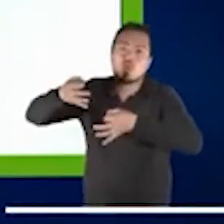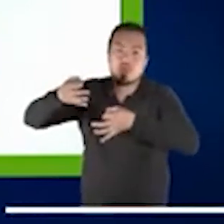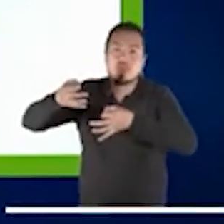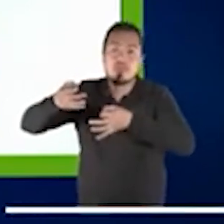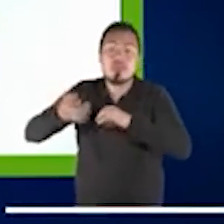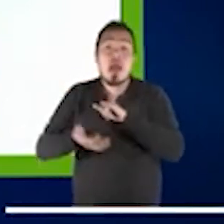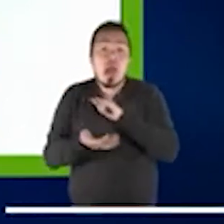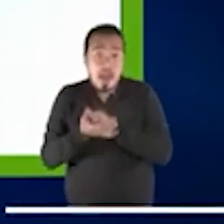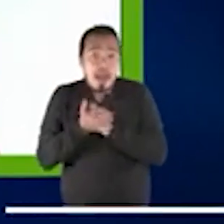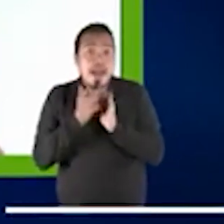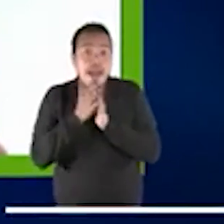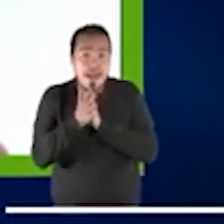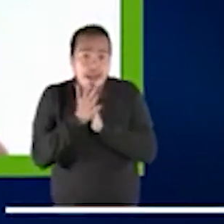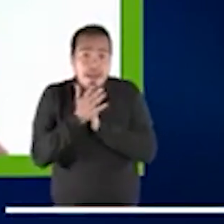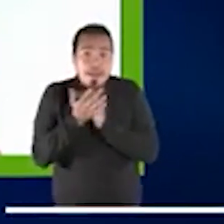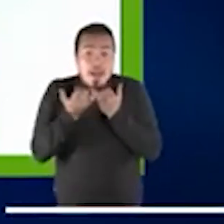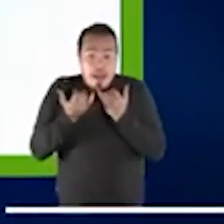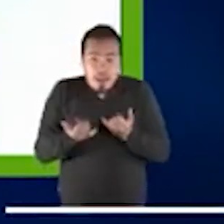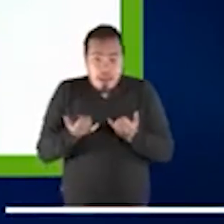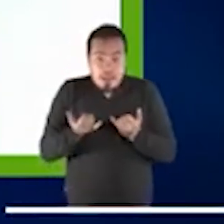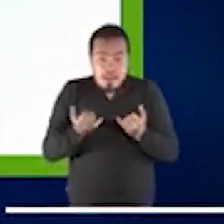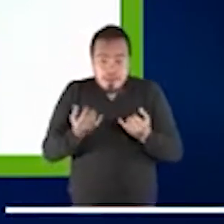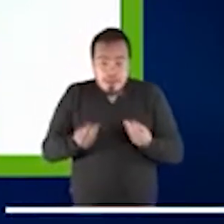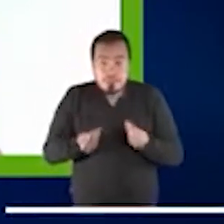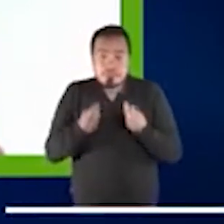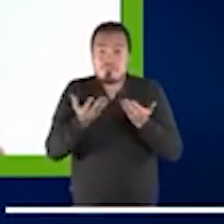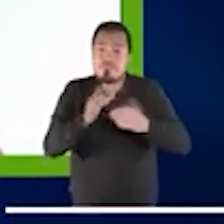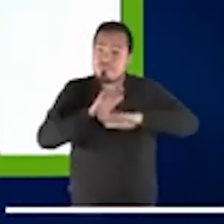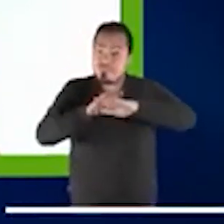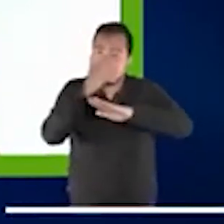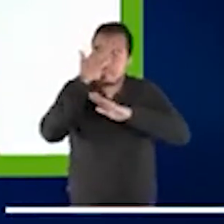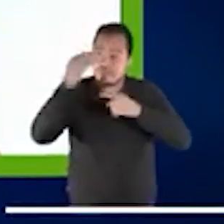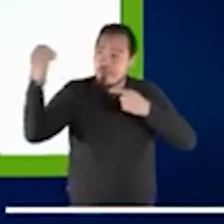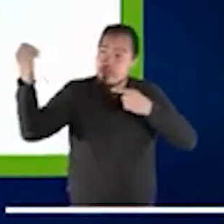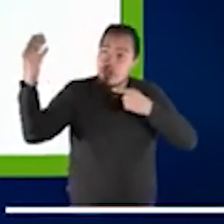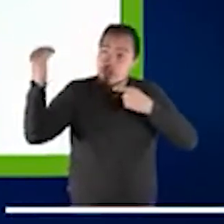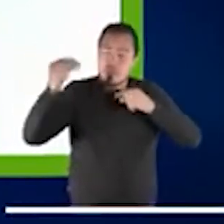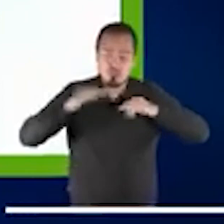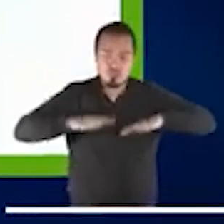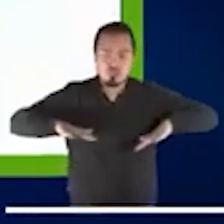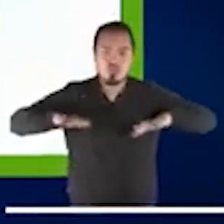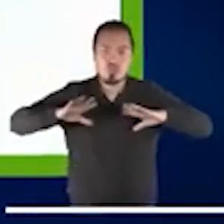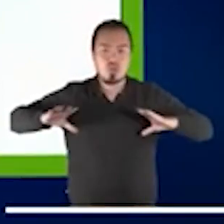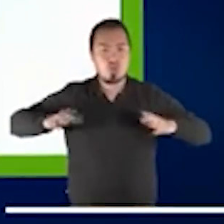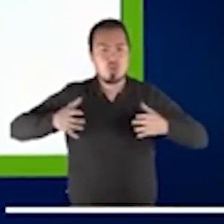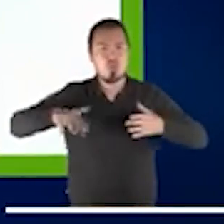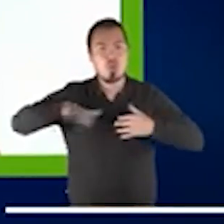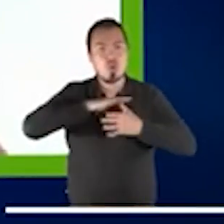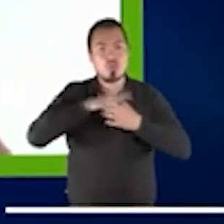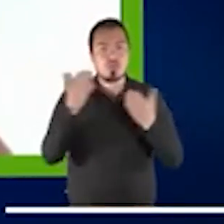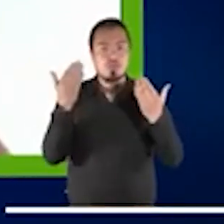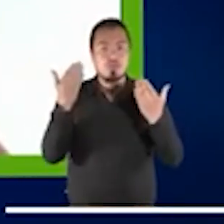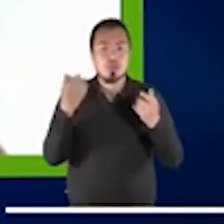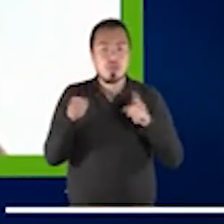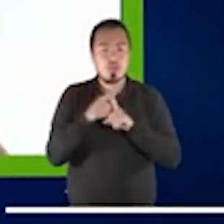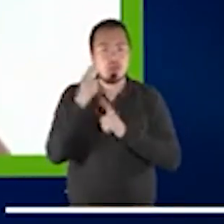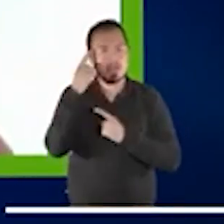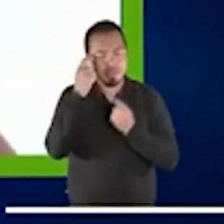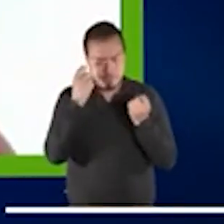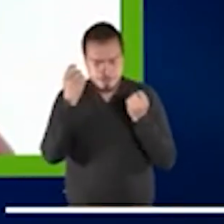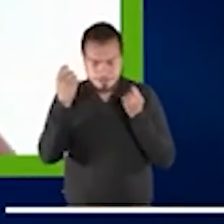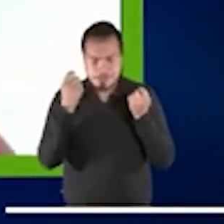ahora con el foro con este grupo es exactamente de encontrar formas alternativas para lograr justicia